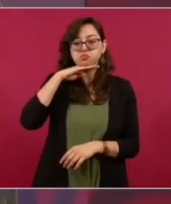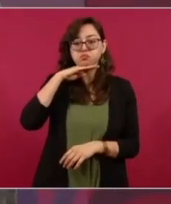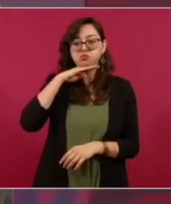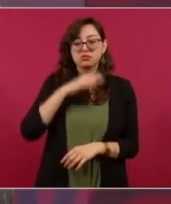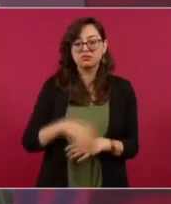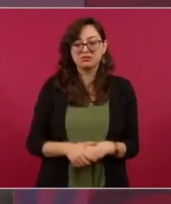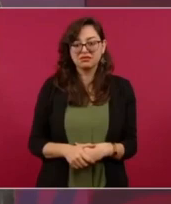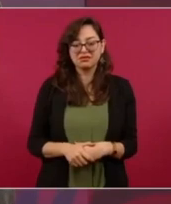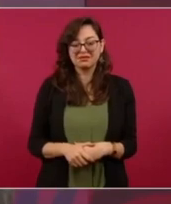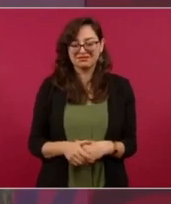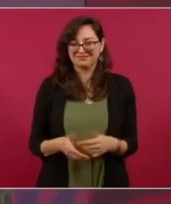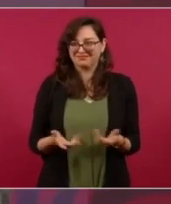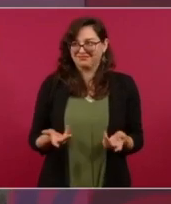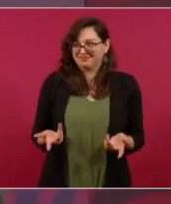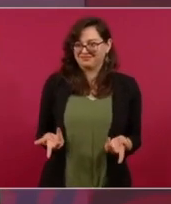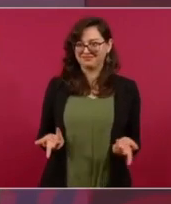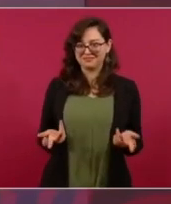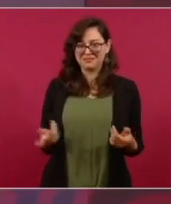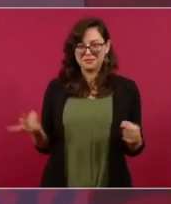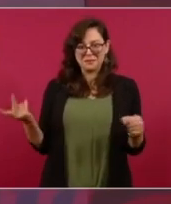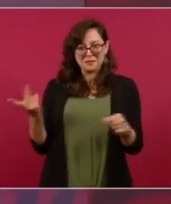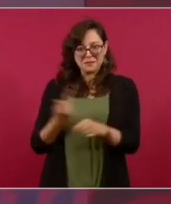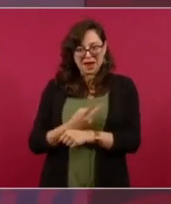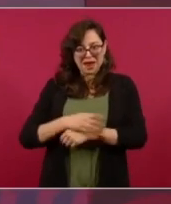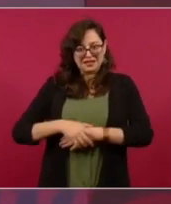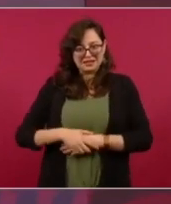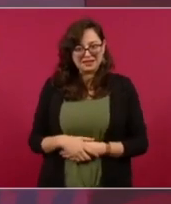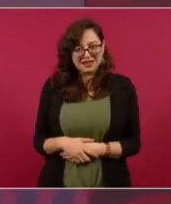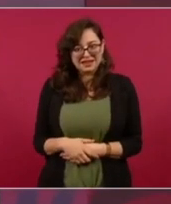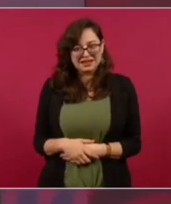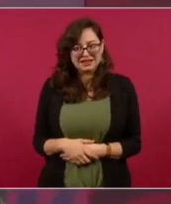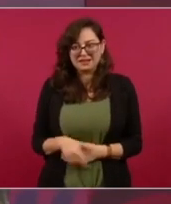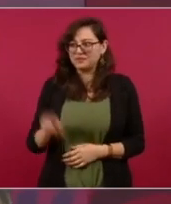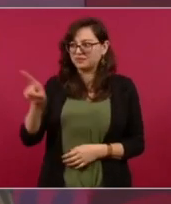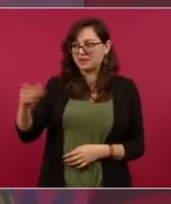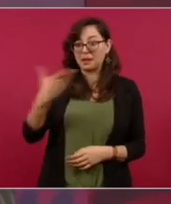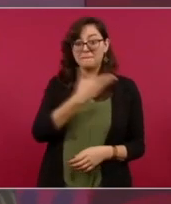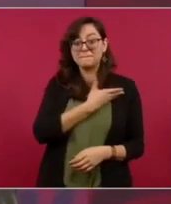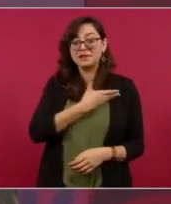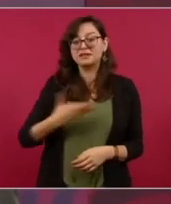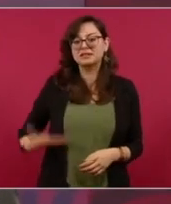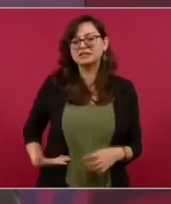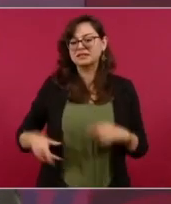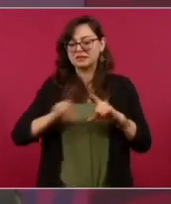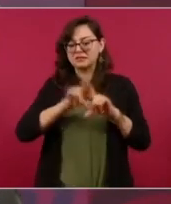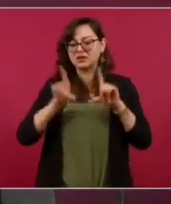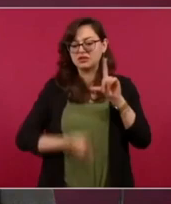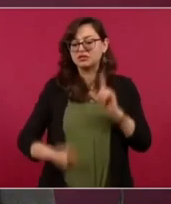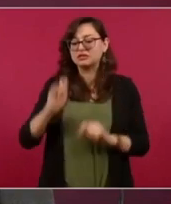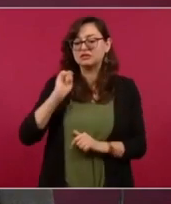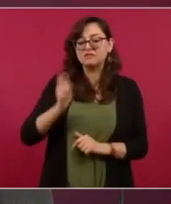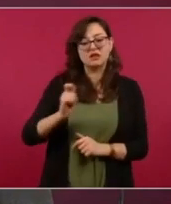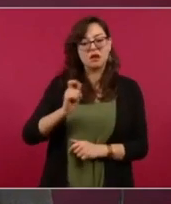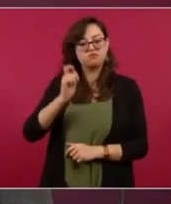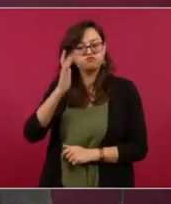además el presidente de México es el comandante supremo de las Fuerzas Armadas